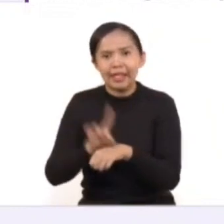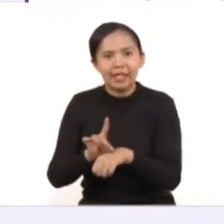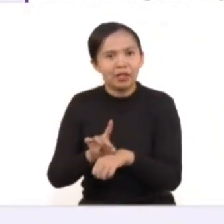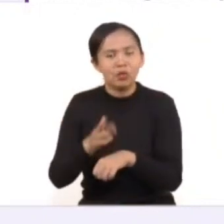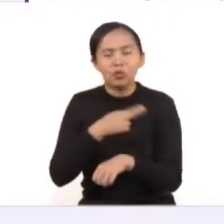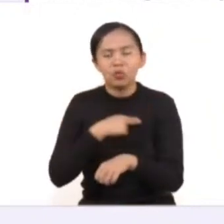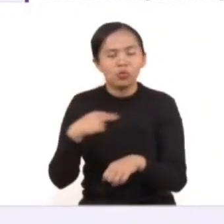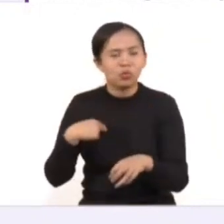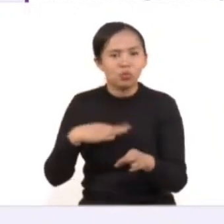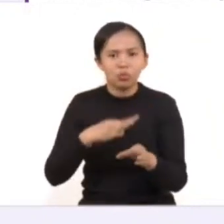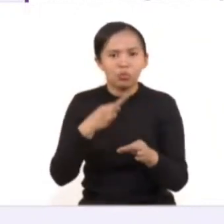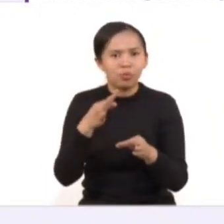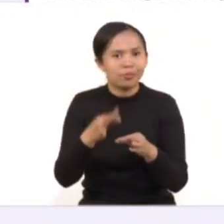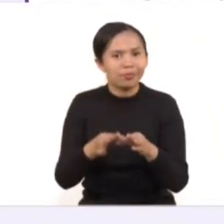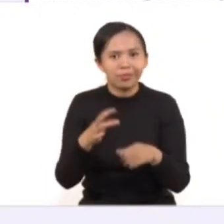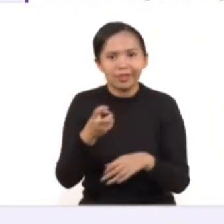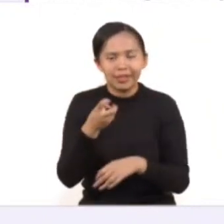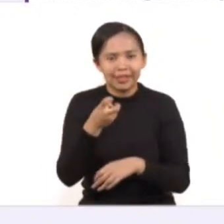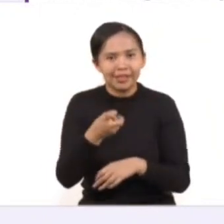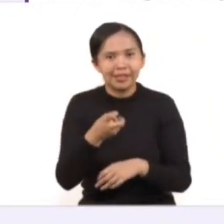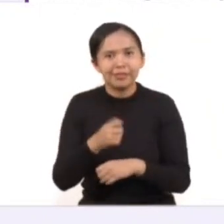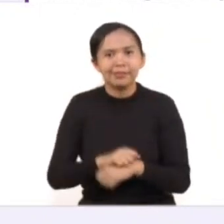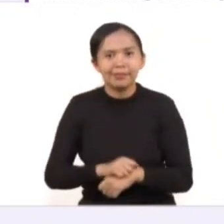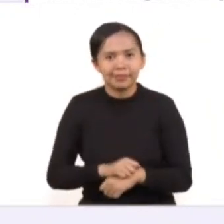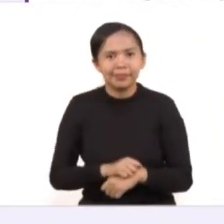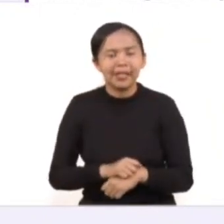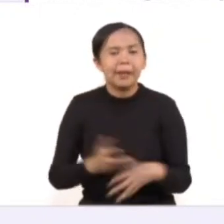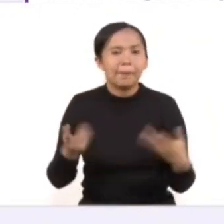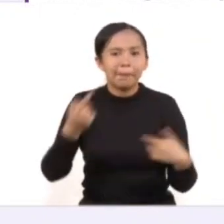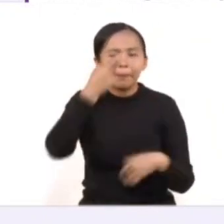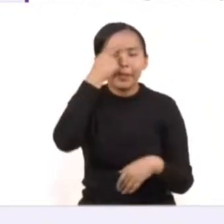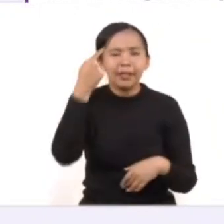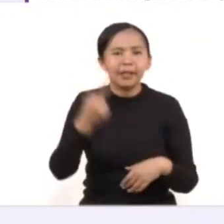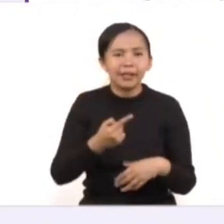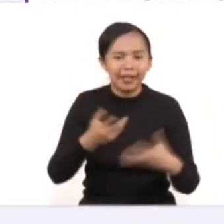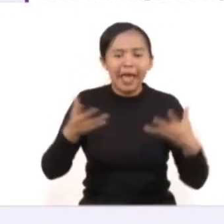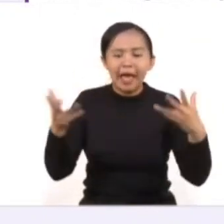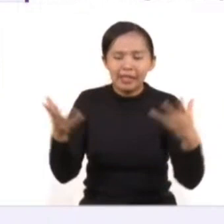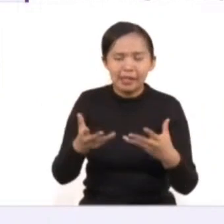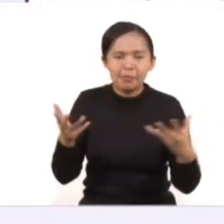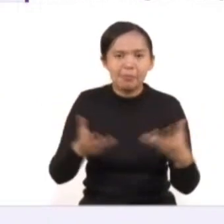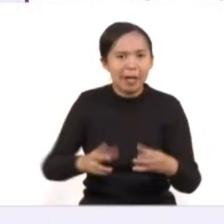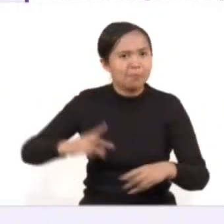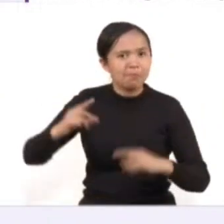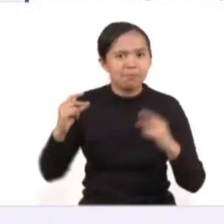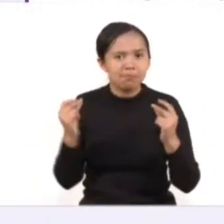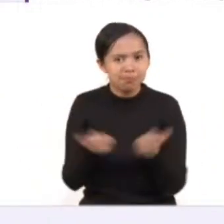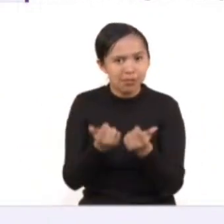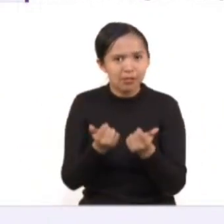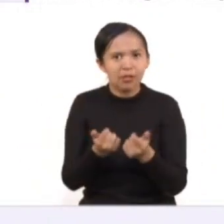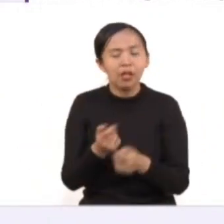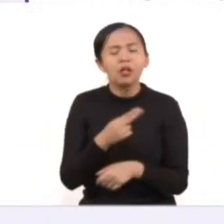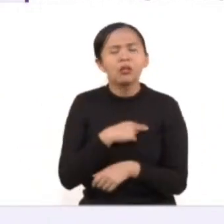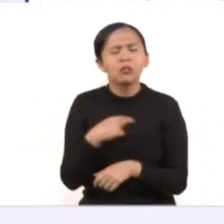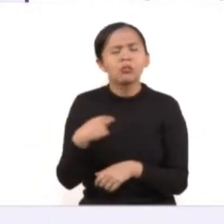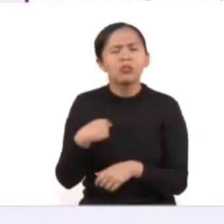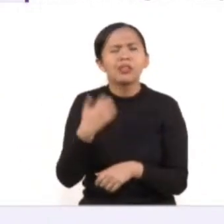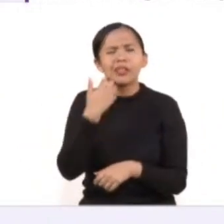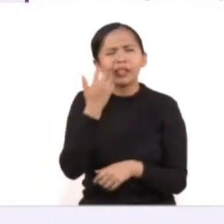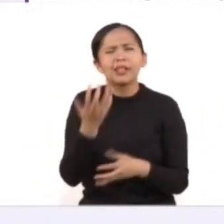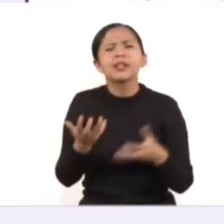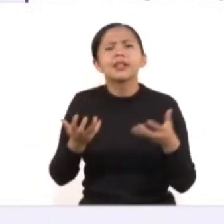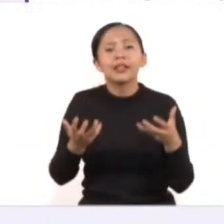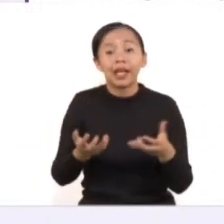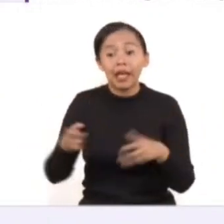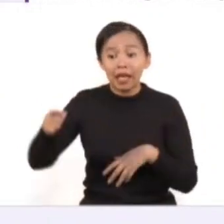toda medida de protección que se dicte y que requiera su ejecución inmediata. Queremos que todas las mujeres